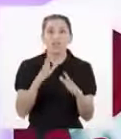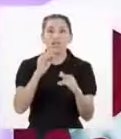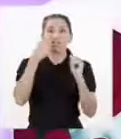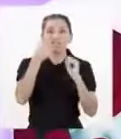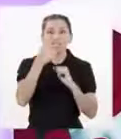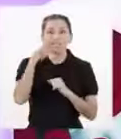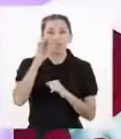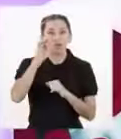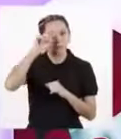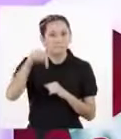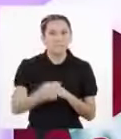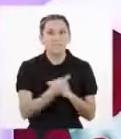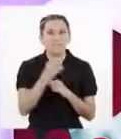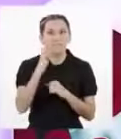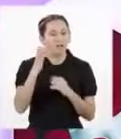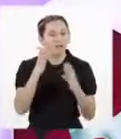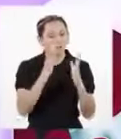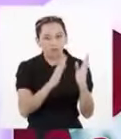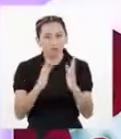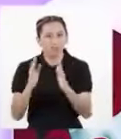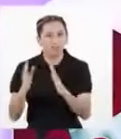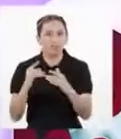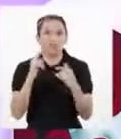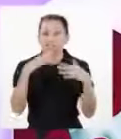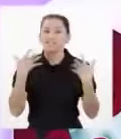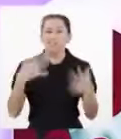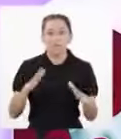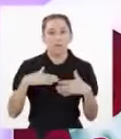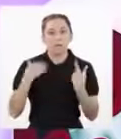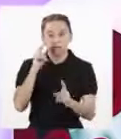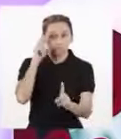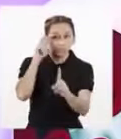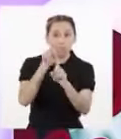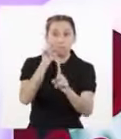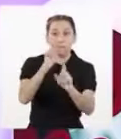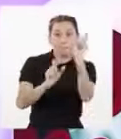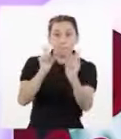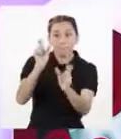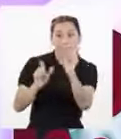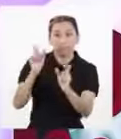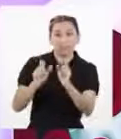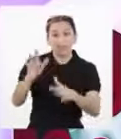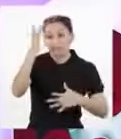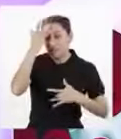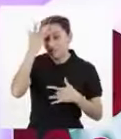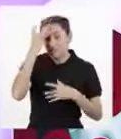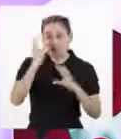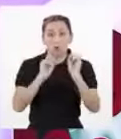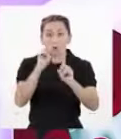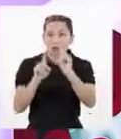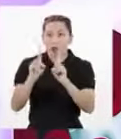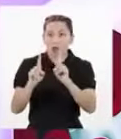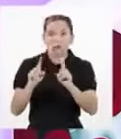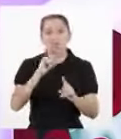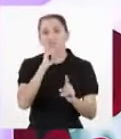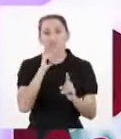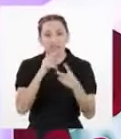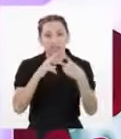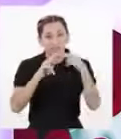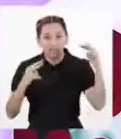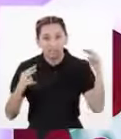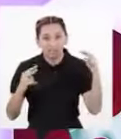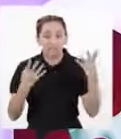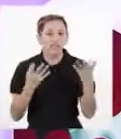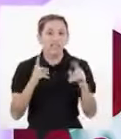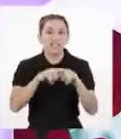Estas pruebas pueden aplicarse a personas ya enfermas o aquellas que todavía no han desarrollado una particular afección genética O